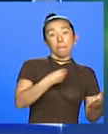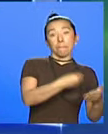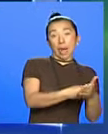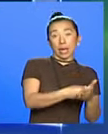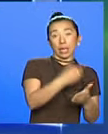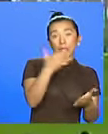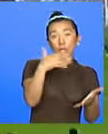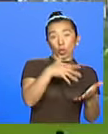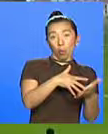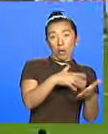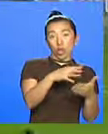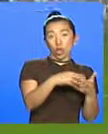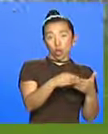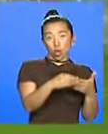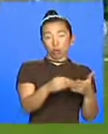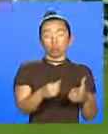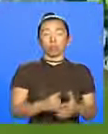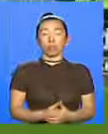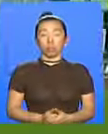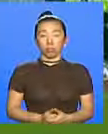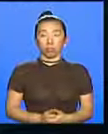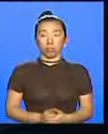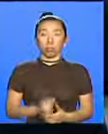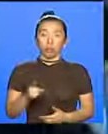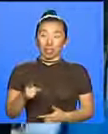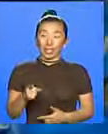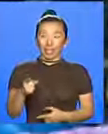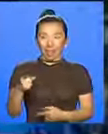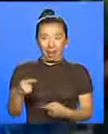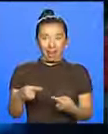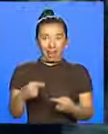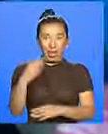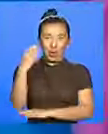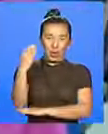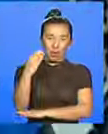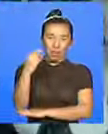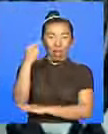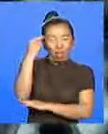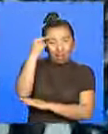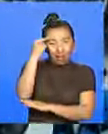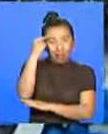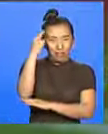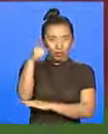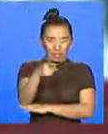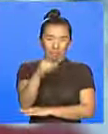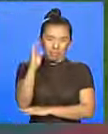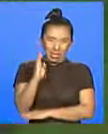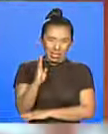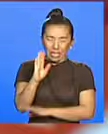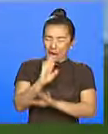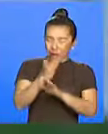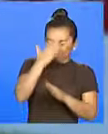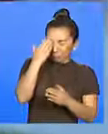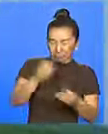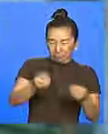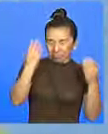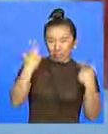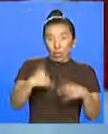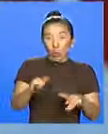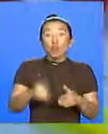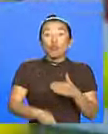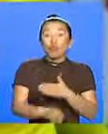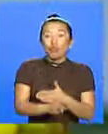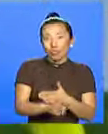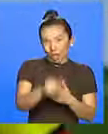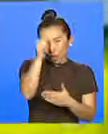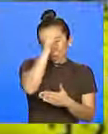5 mil dólares. El juego contra Brasil es un capítulo que la tricolor quiere dejar atrás, pues el próximo domingo tendrá un nuevo examen, un compromiso que